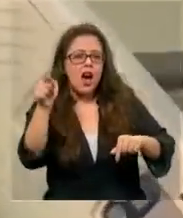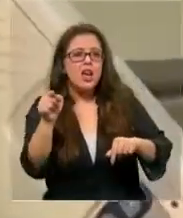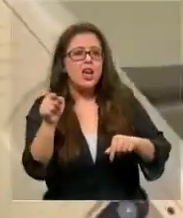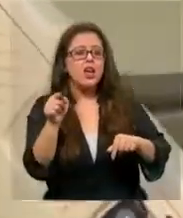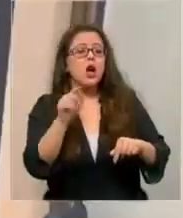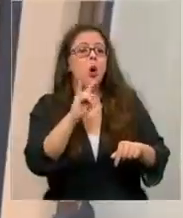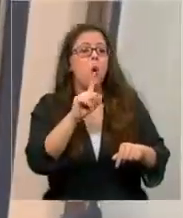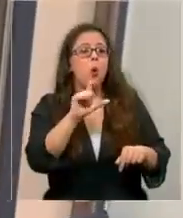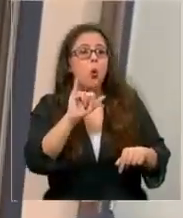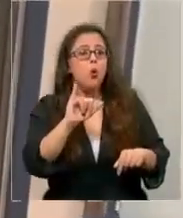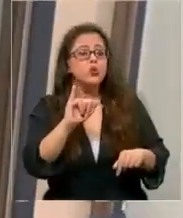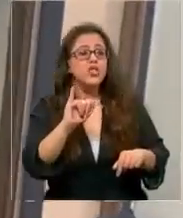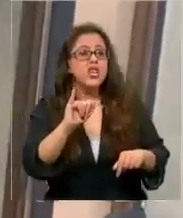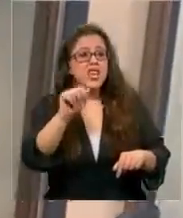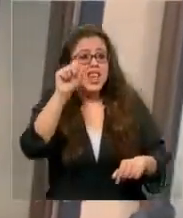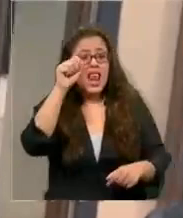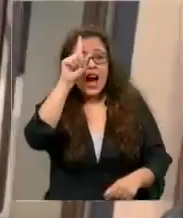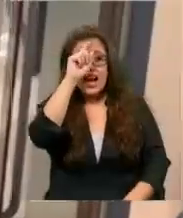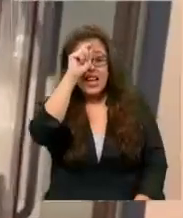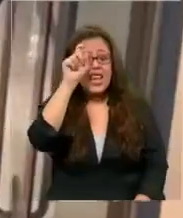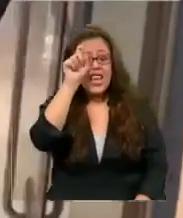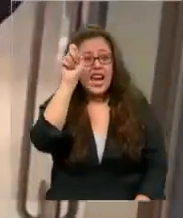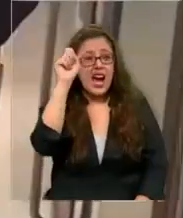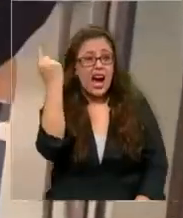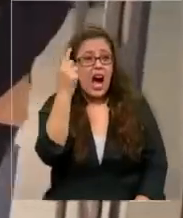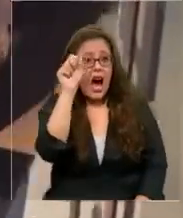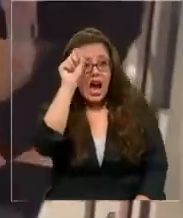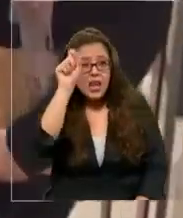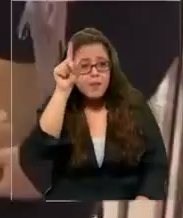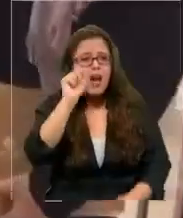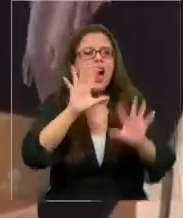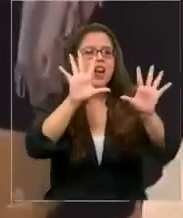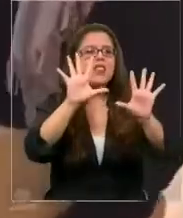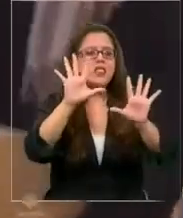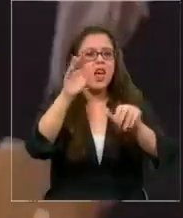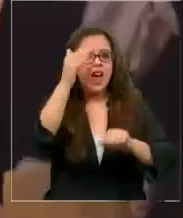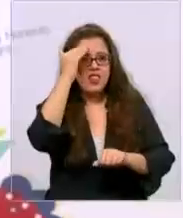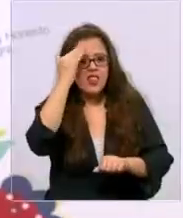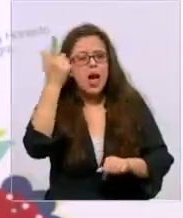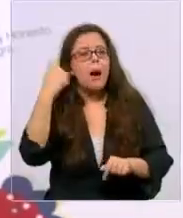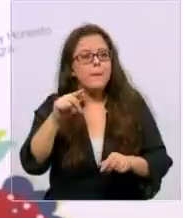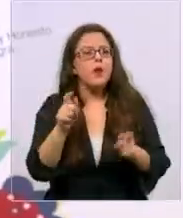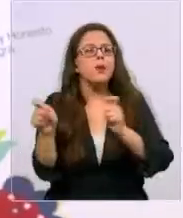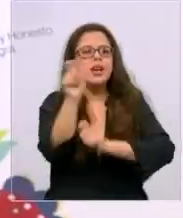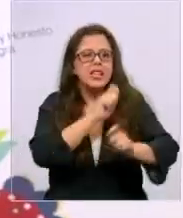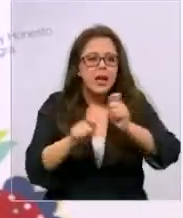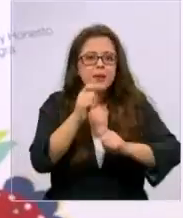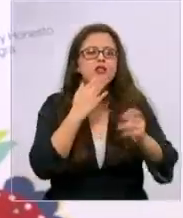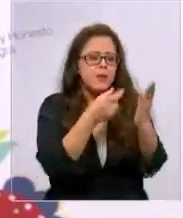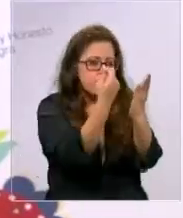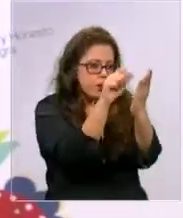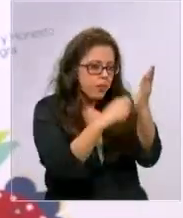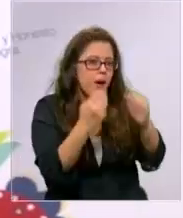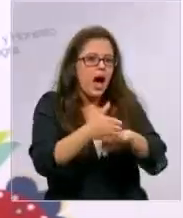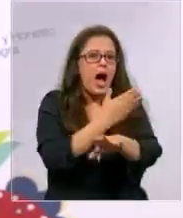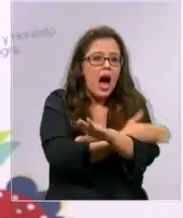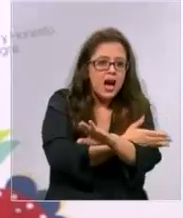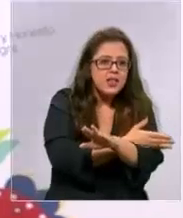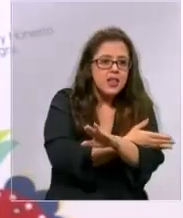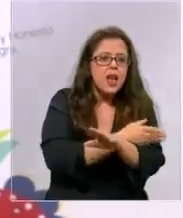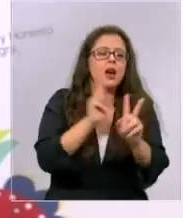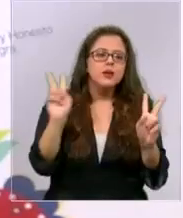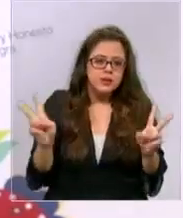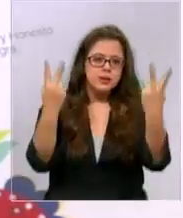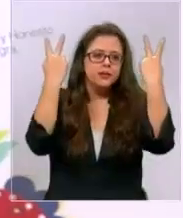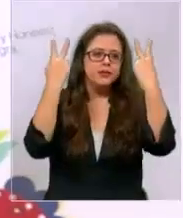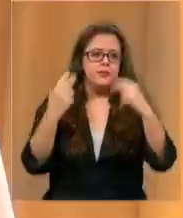grave en la UCI en la clínica alemana día a día peleando pero fue gracias al tratamiento y diagnóstico a tiempo dice su familia que